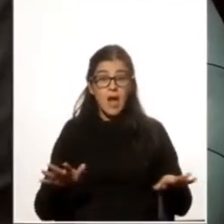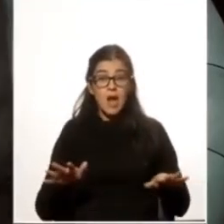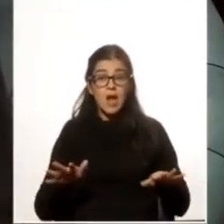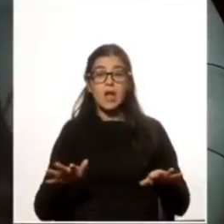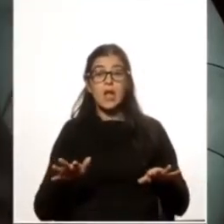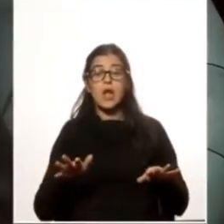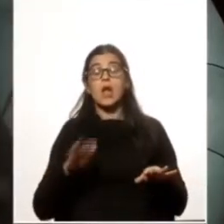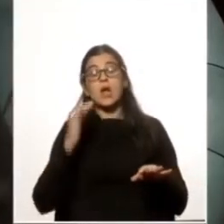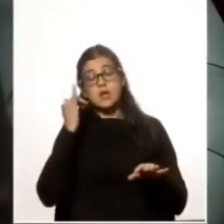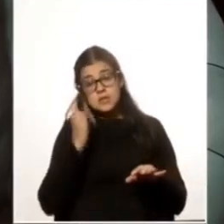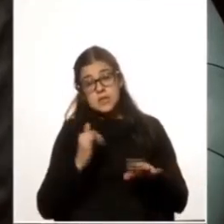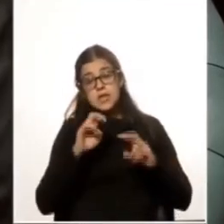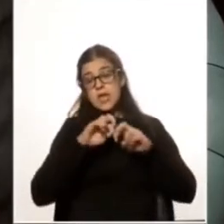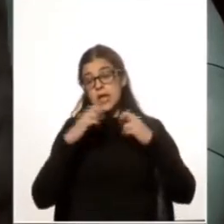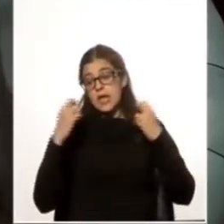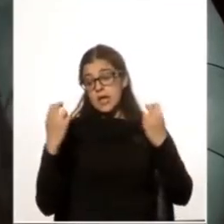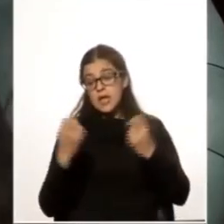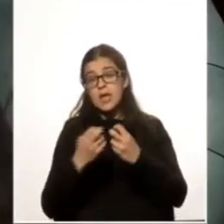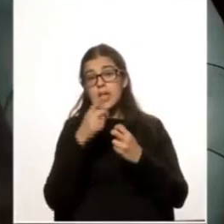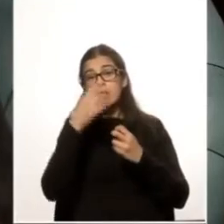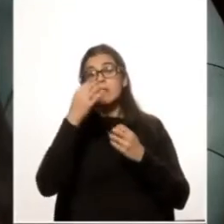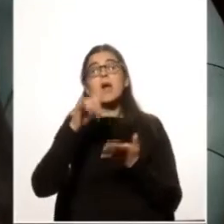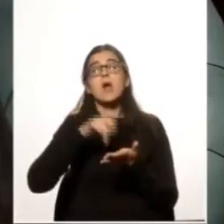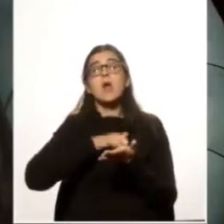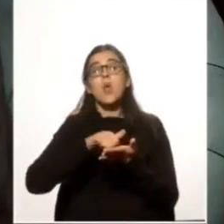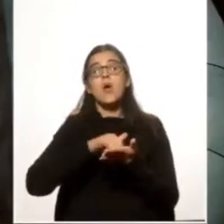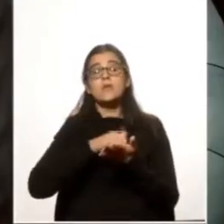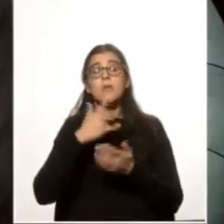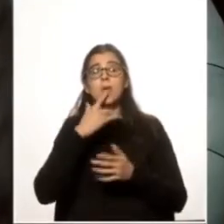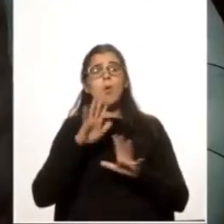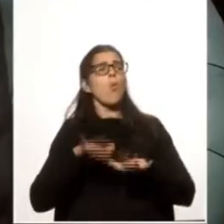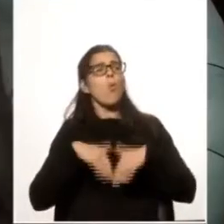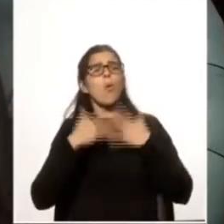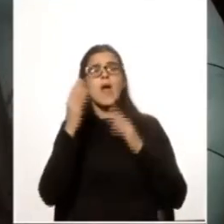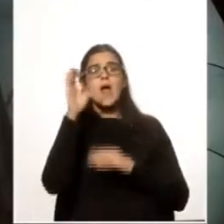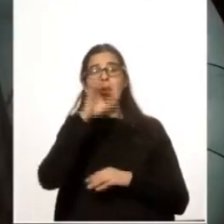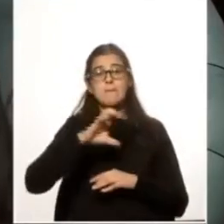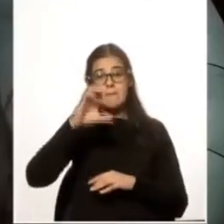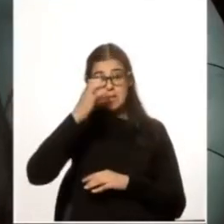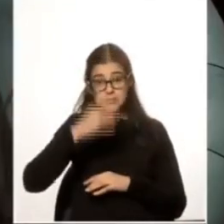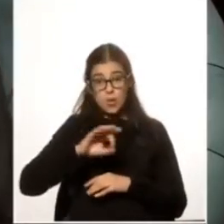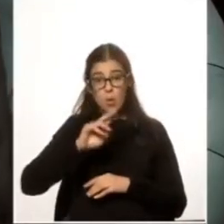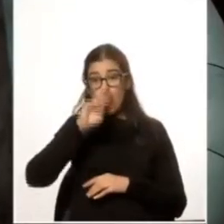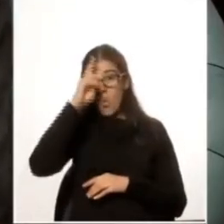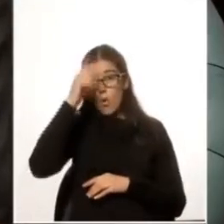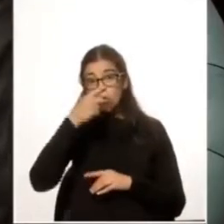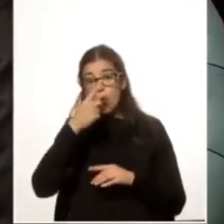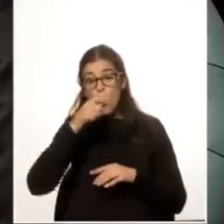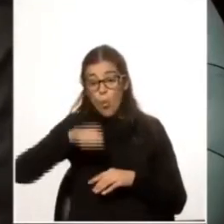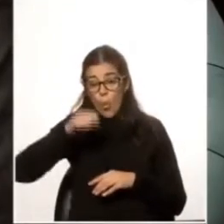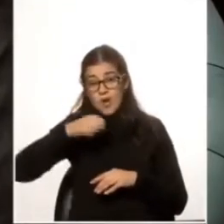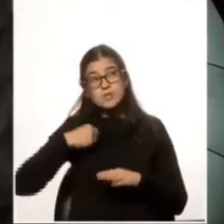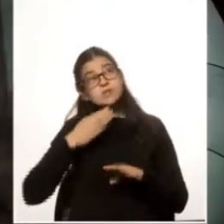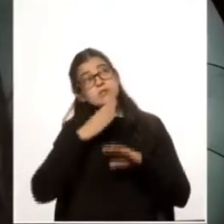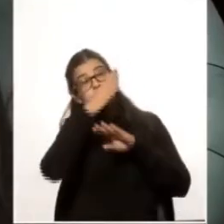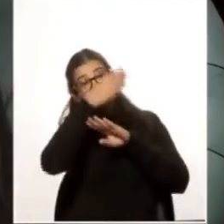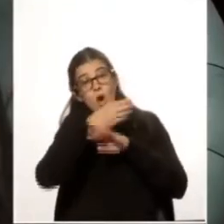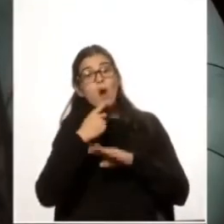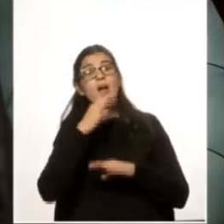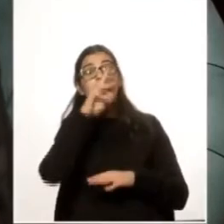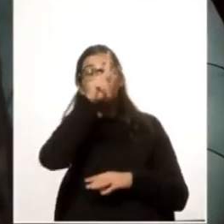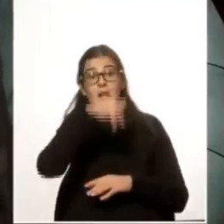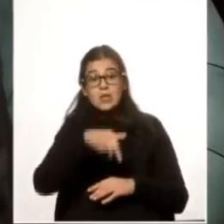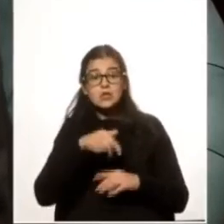si los tribunales son en Nueva York, para cualquier empresa uruguaya un juicio allá, aunque tenga razón,